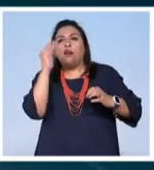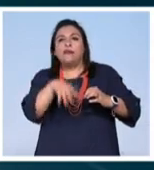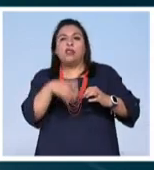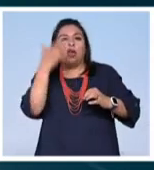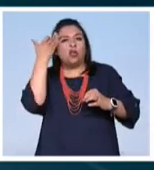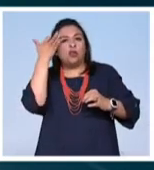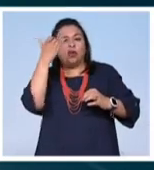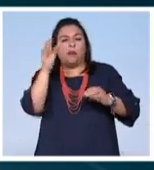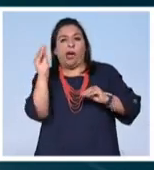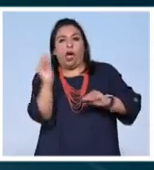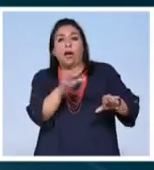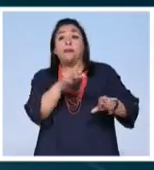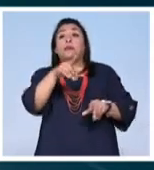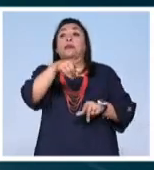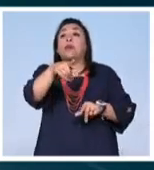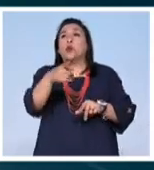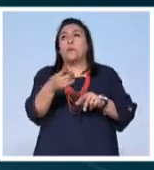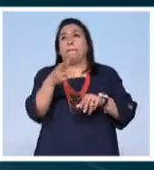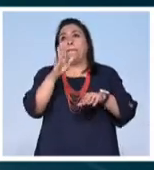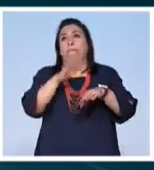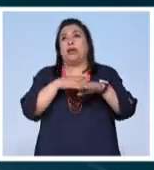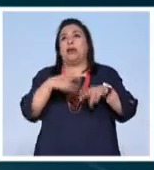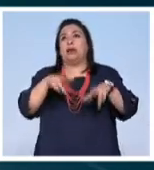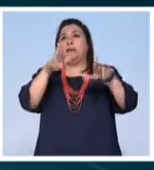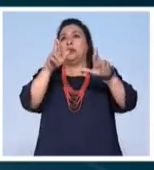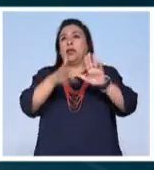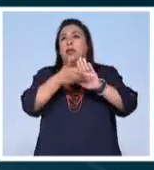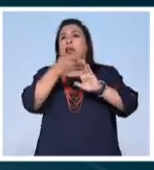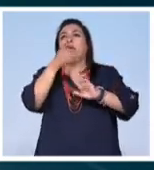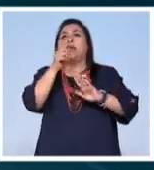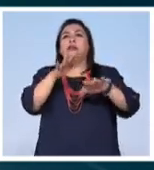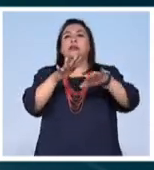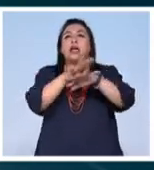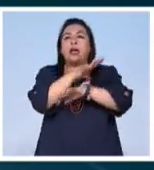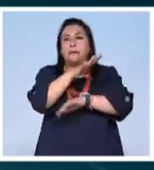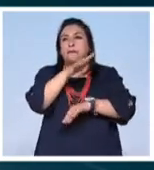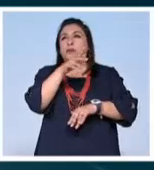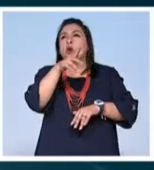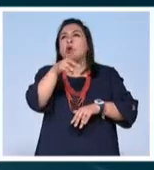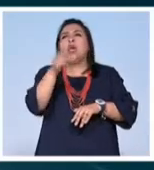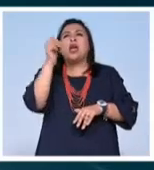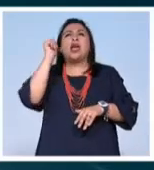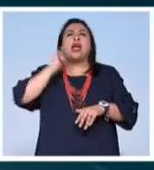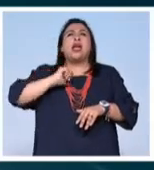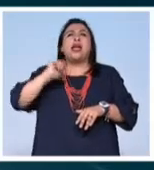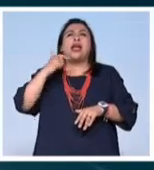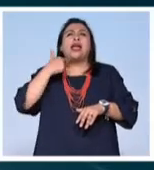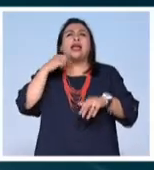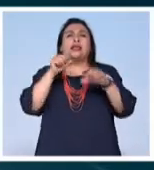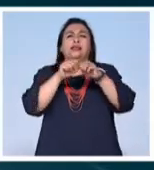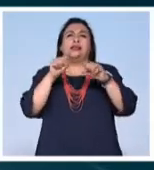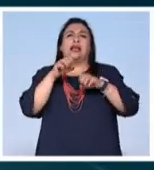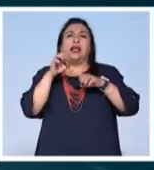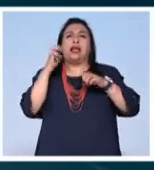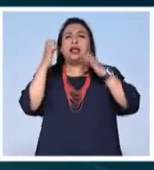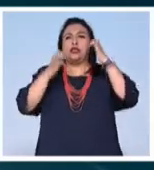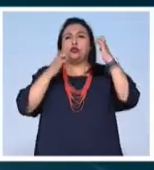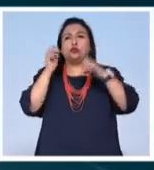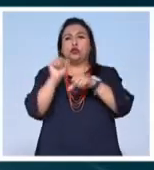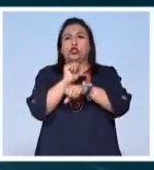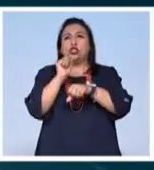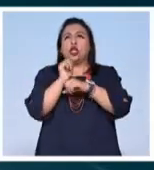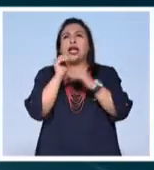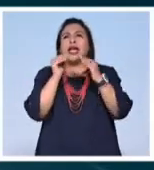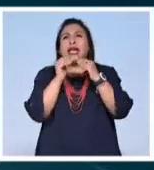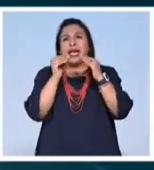el tiempo. Una de sus obras más representativas ha sido la transformación de una antigua sala de exposición de coches en